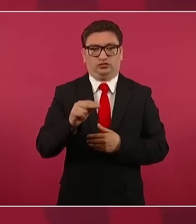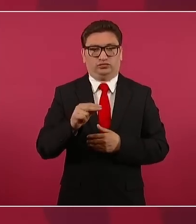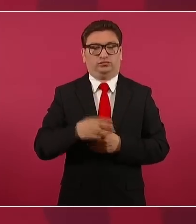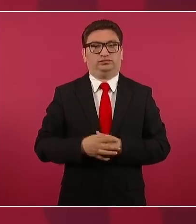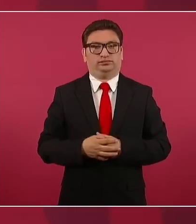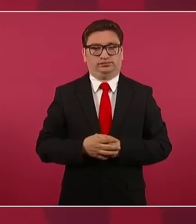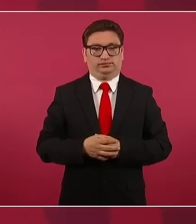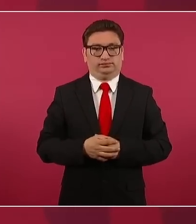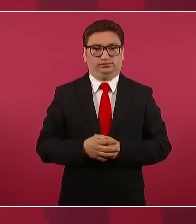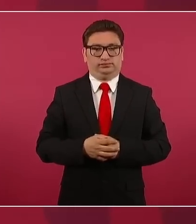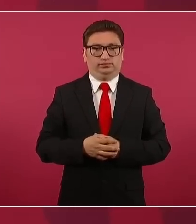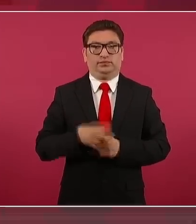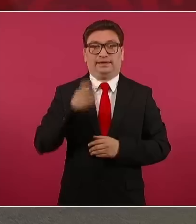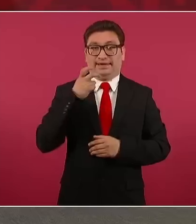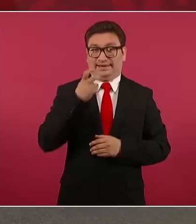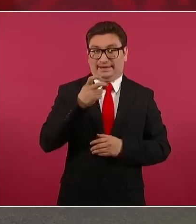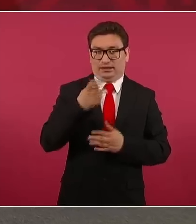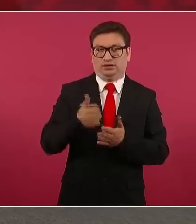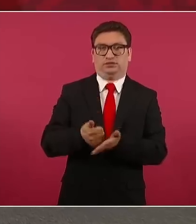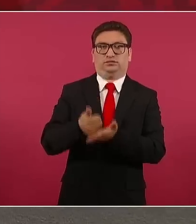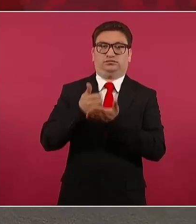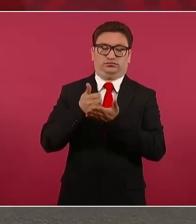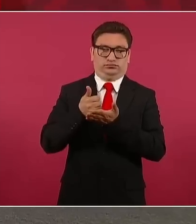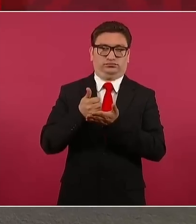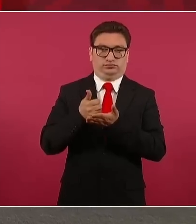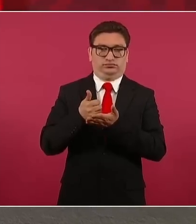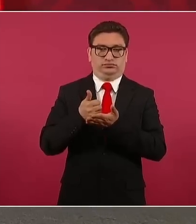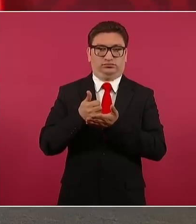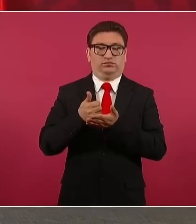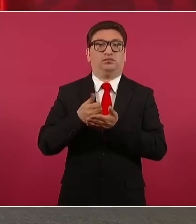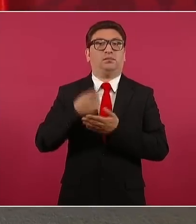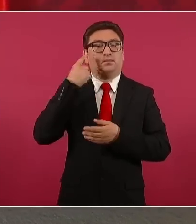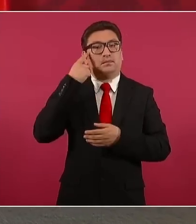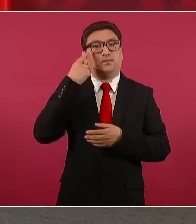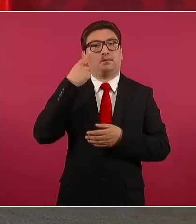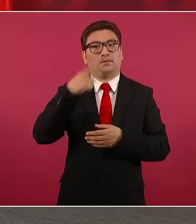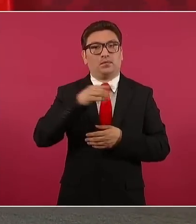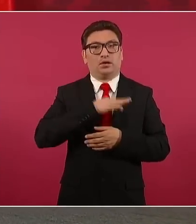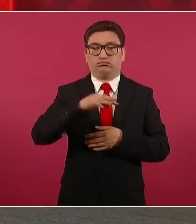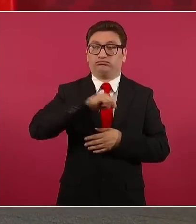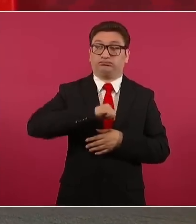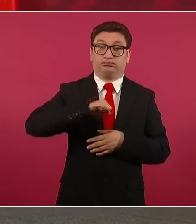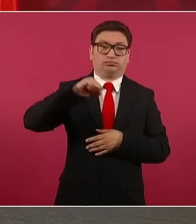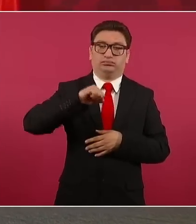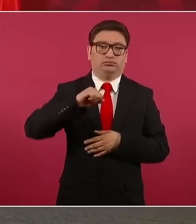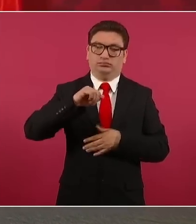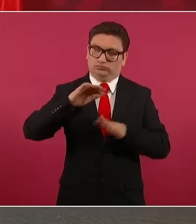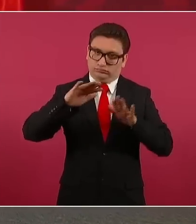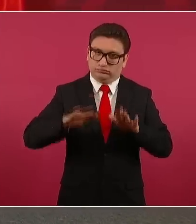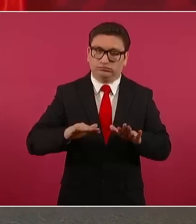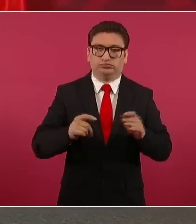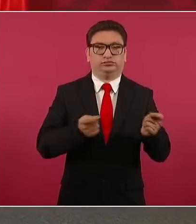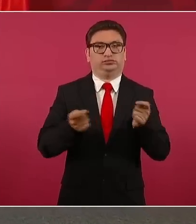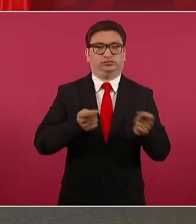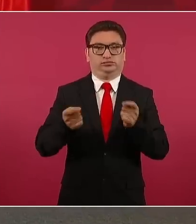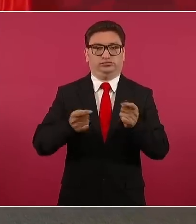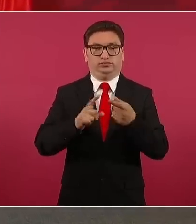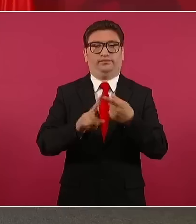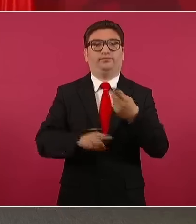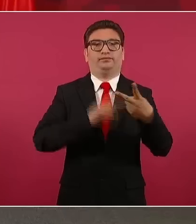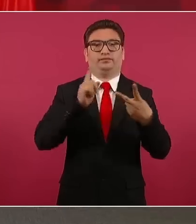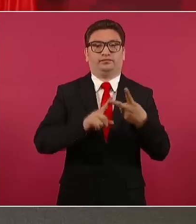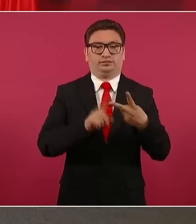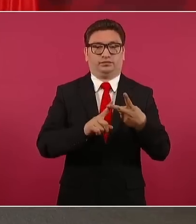diésel. Y eso nos ayuda al mismo tiempo para controlar la inflación. Lo segundo